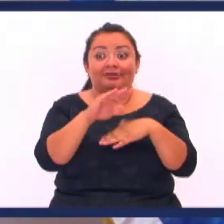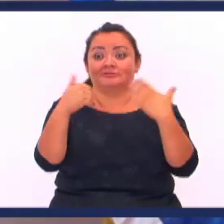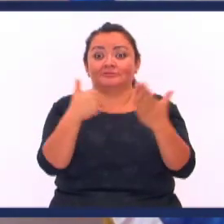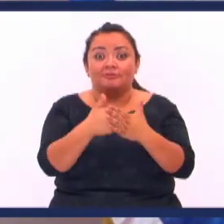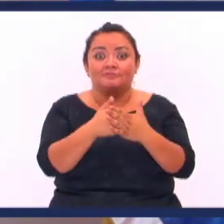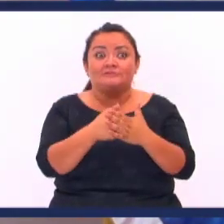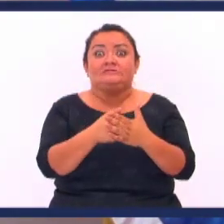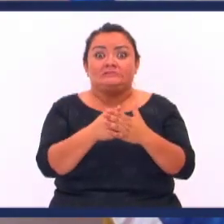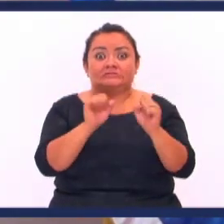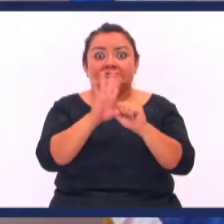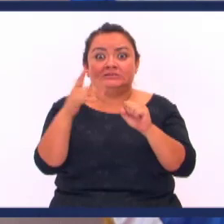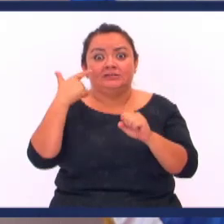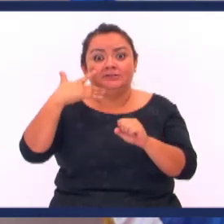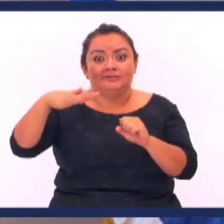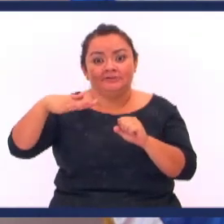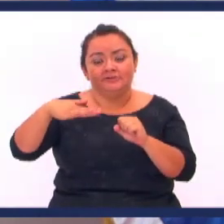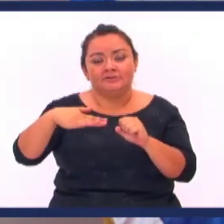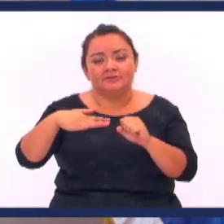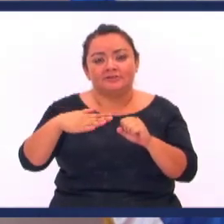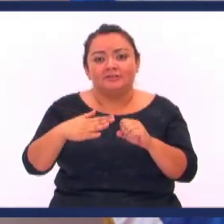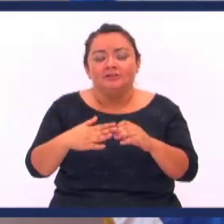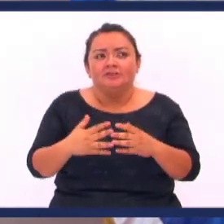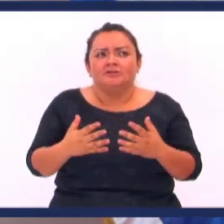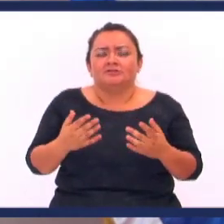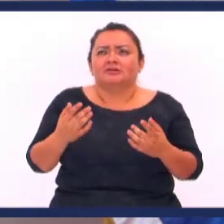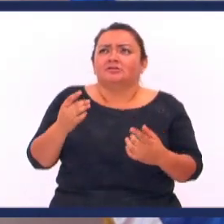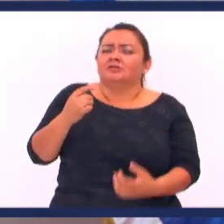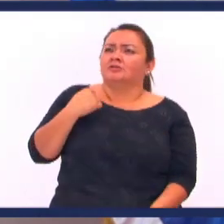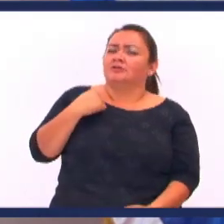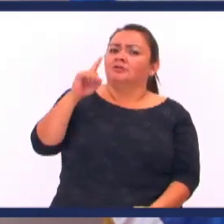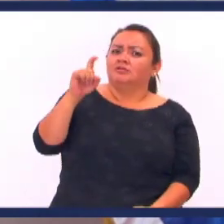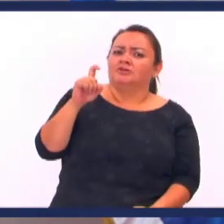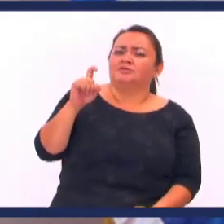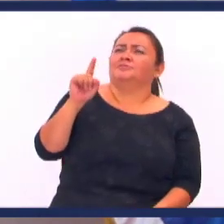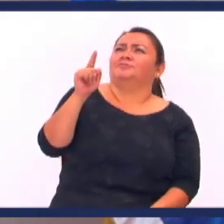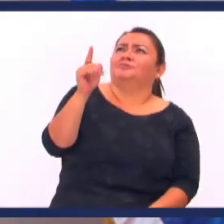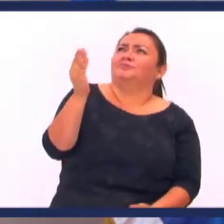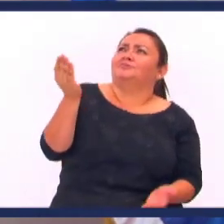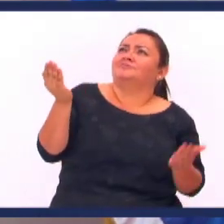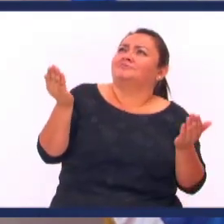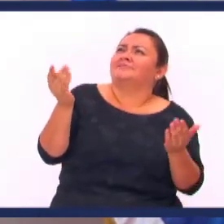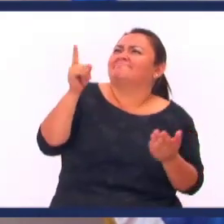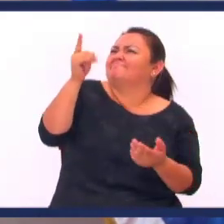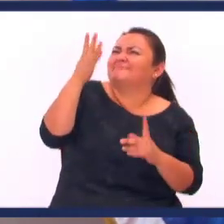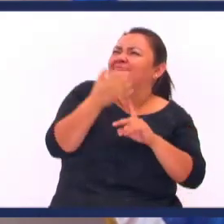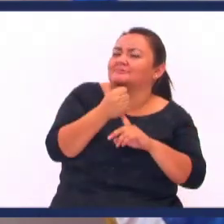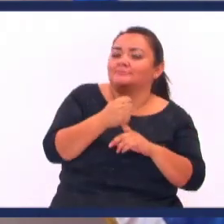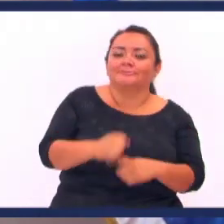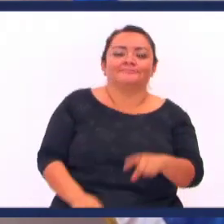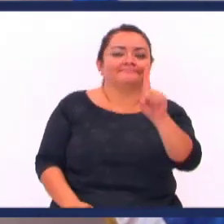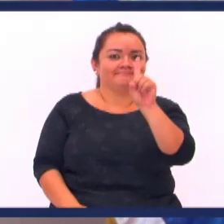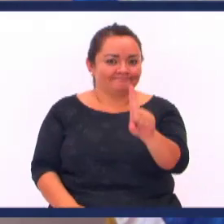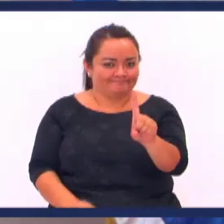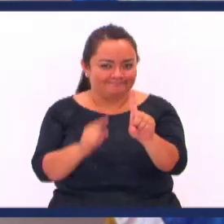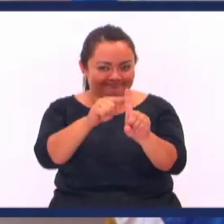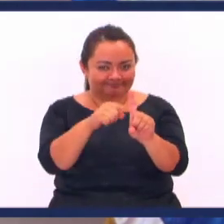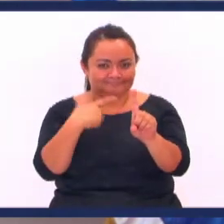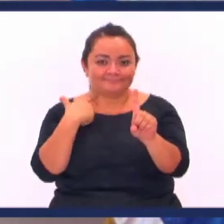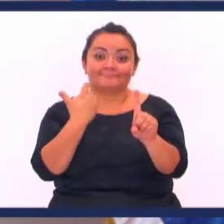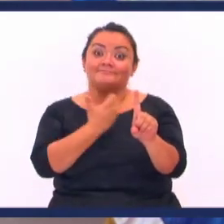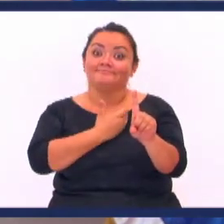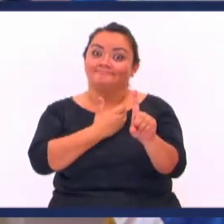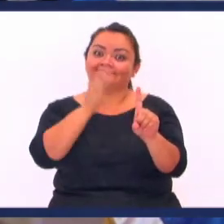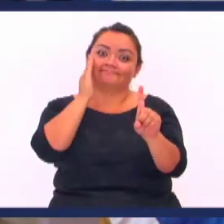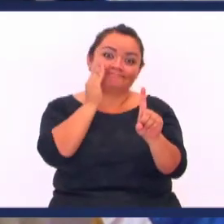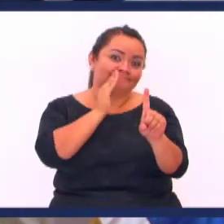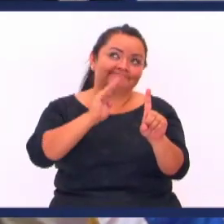barco Entonces la pregunta es ¿Qué pretende Dios? ¿Qué pretende Dios? Número uno Que nosotros